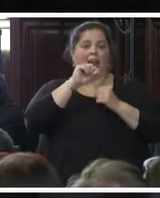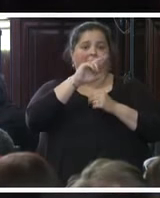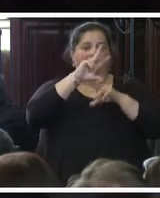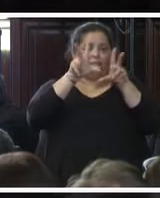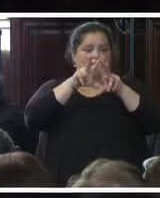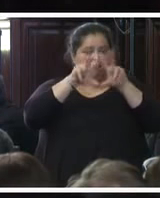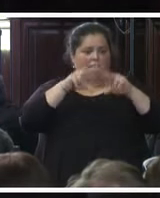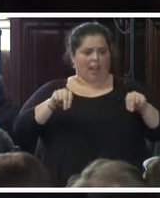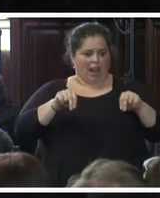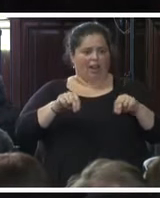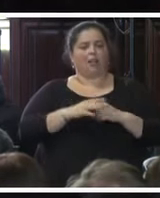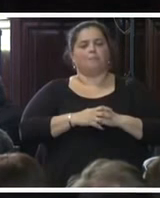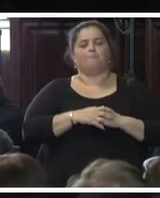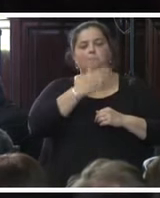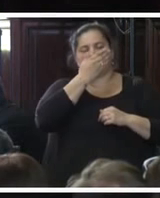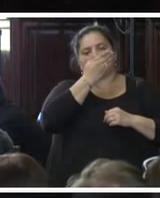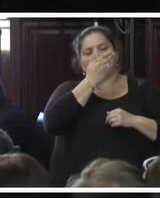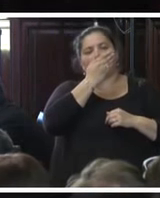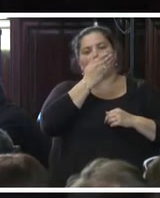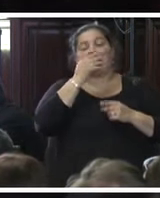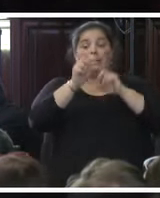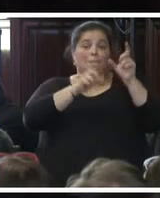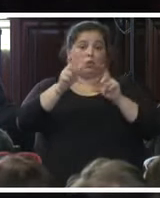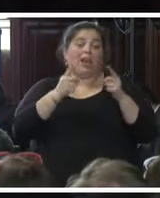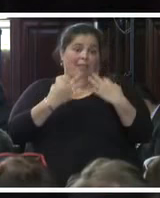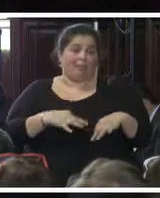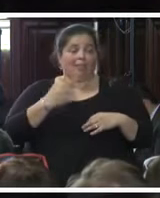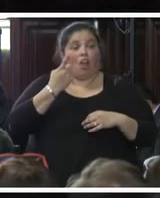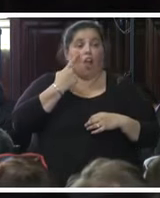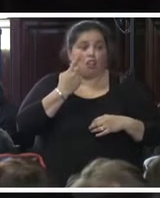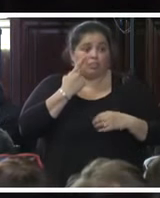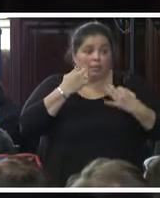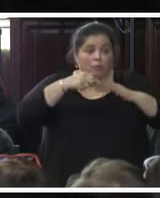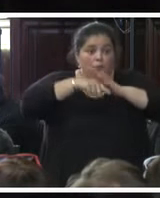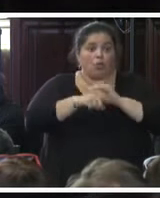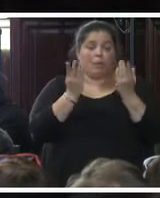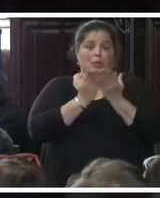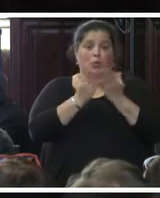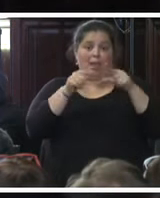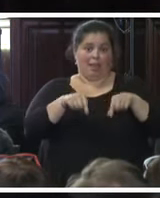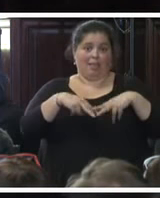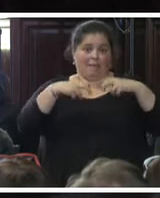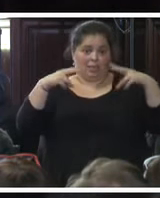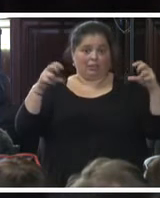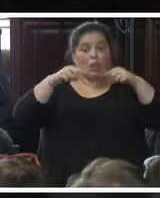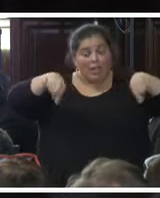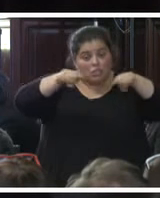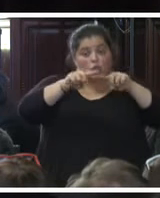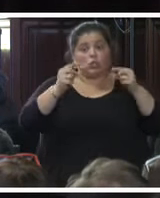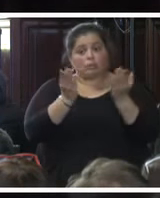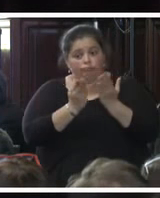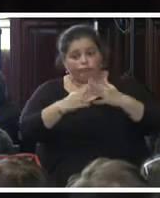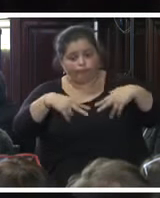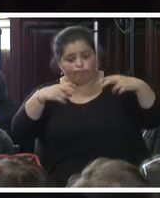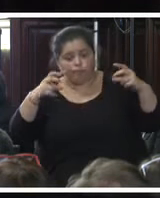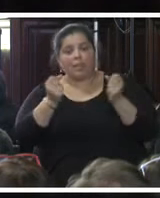conocimientos para estudiar este tipo de información. Ellos produjeron los resultados propios de ese